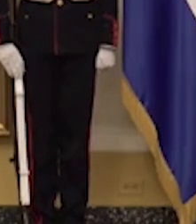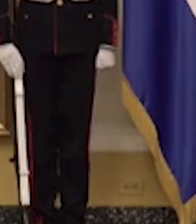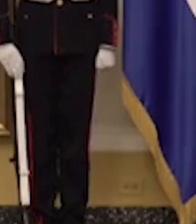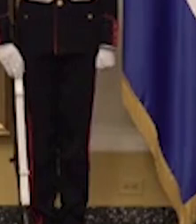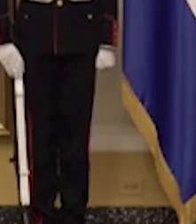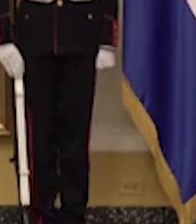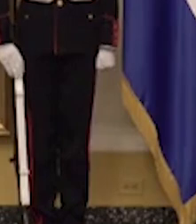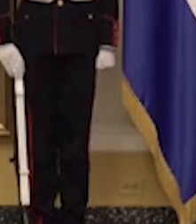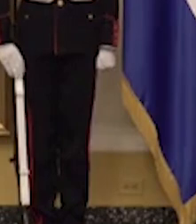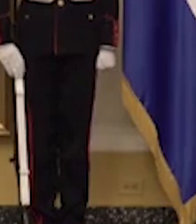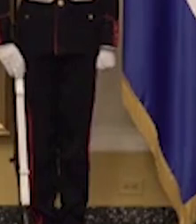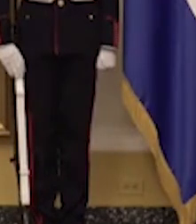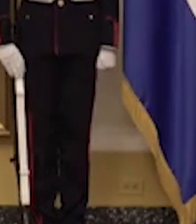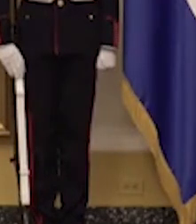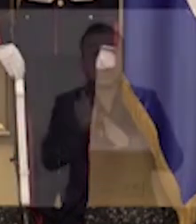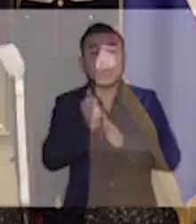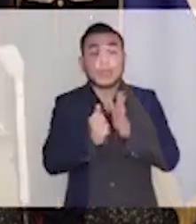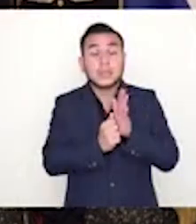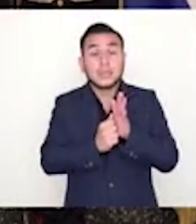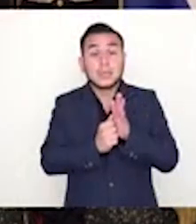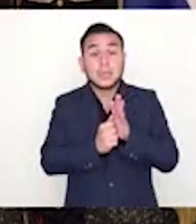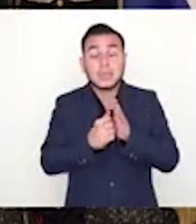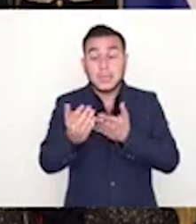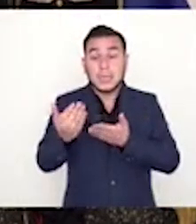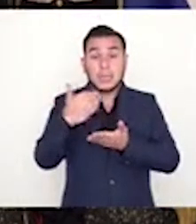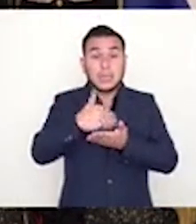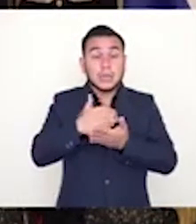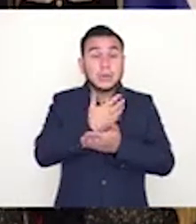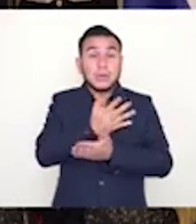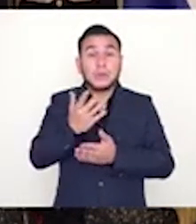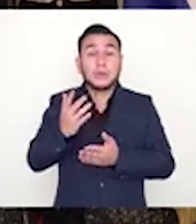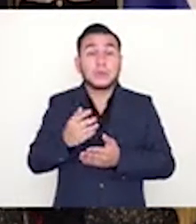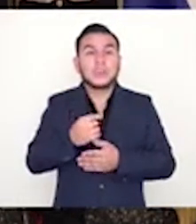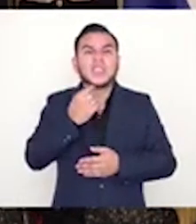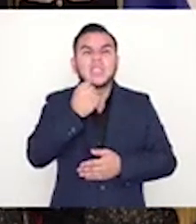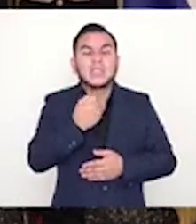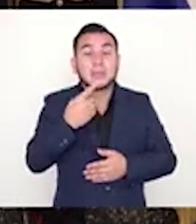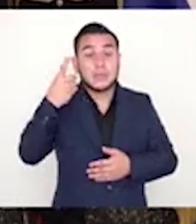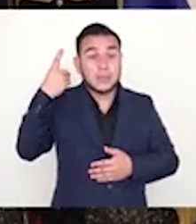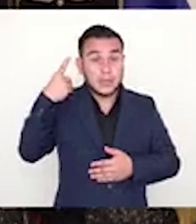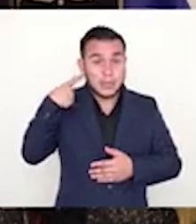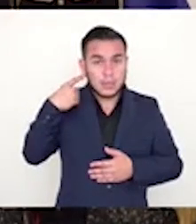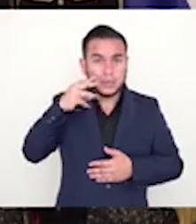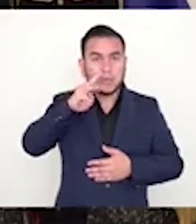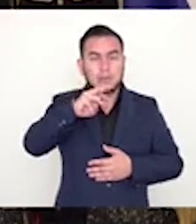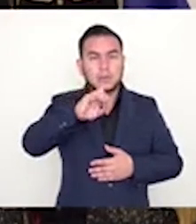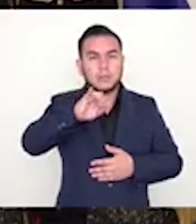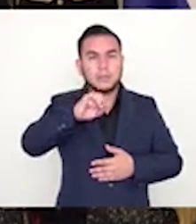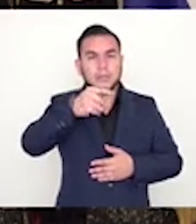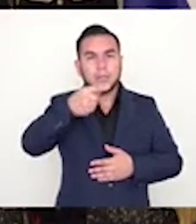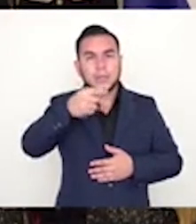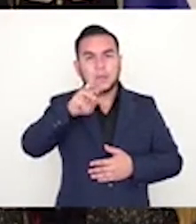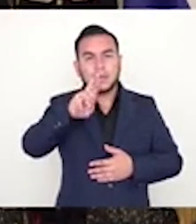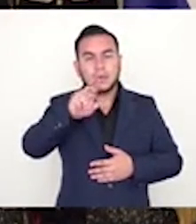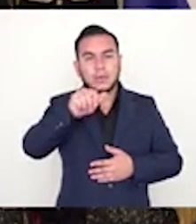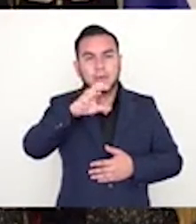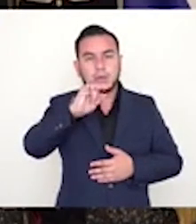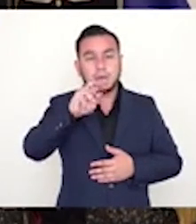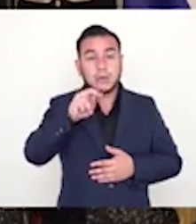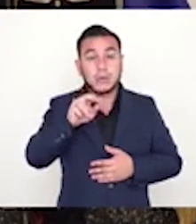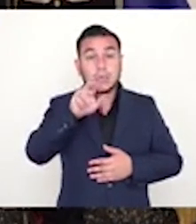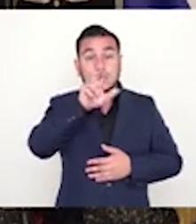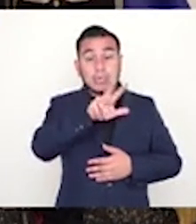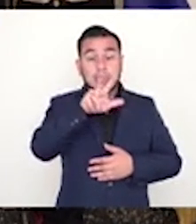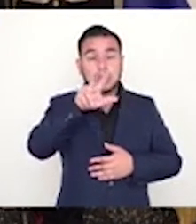país, este es el artículo que rige la migración del país, a lo que tiene el director de migración nunca que apegarse. Dice el artículo